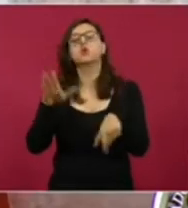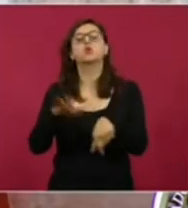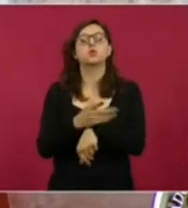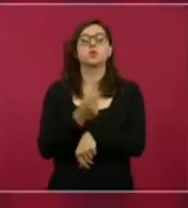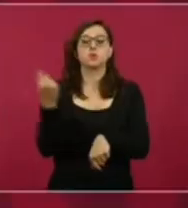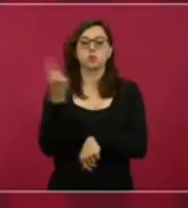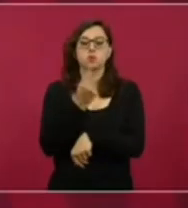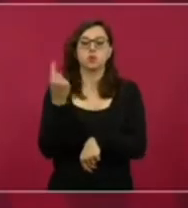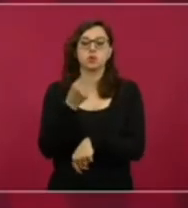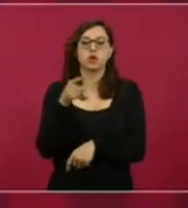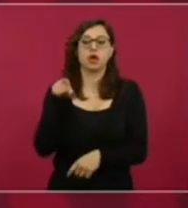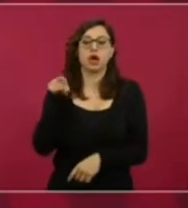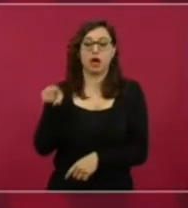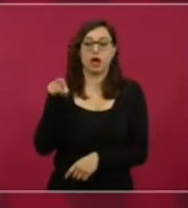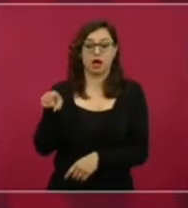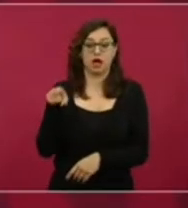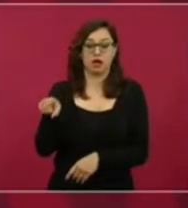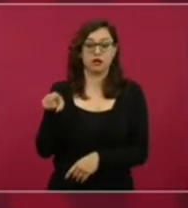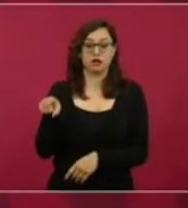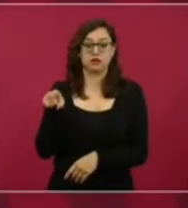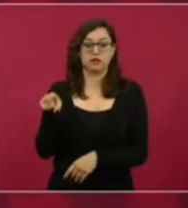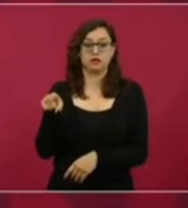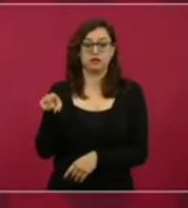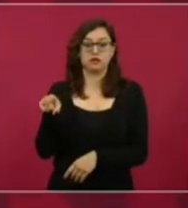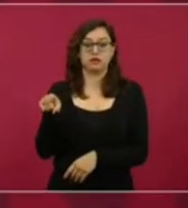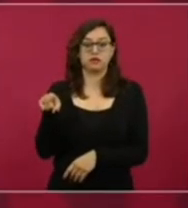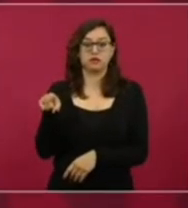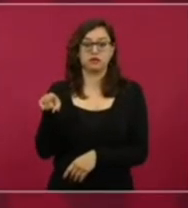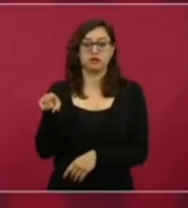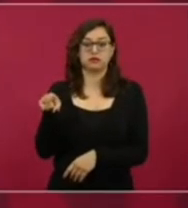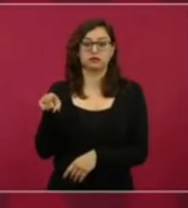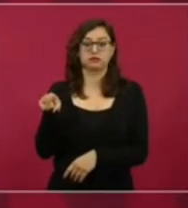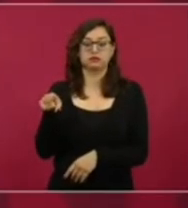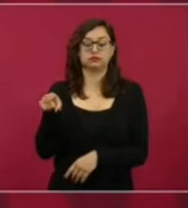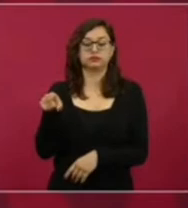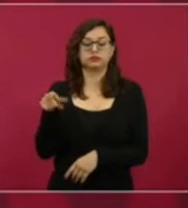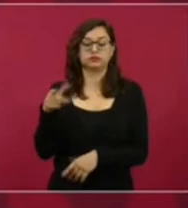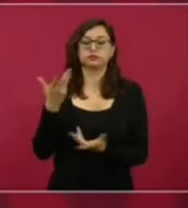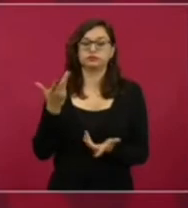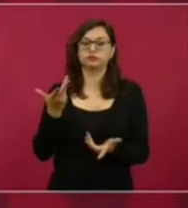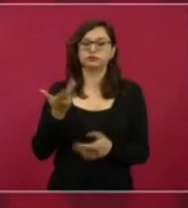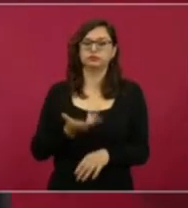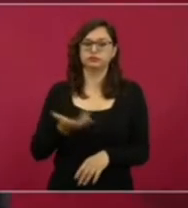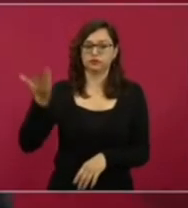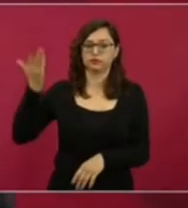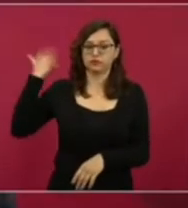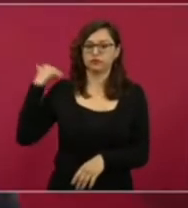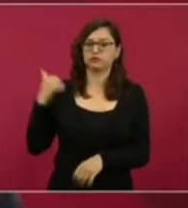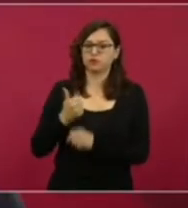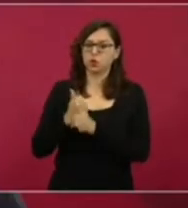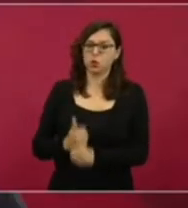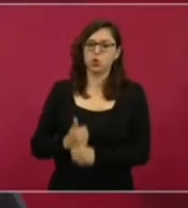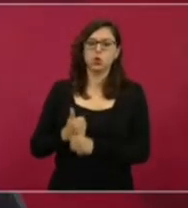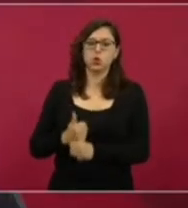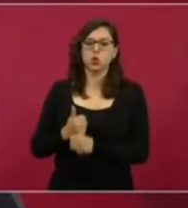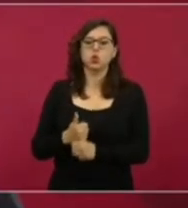fue víctima de un acto autoritario represivo,